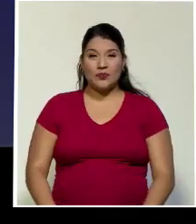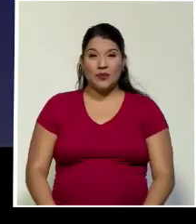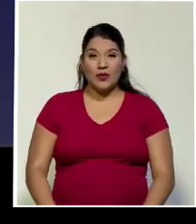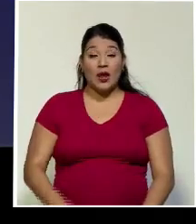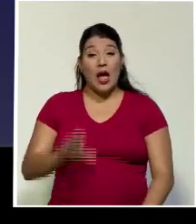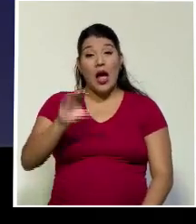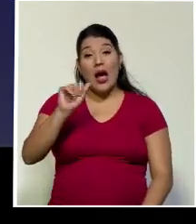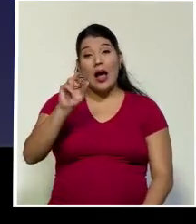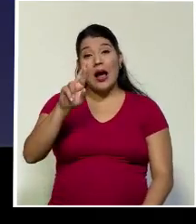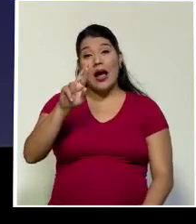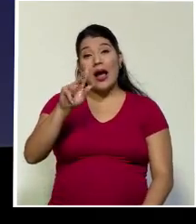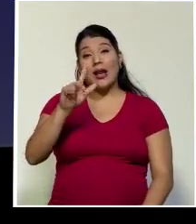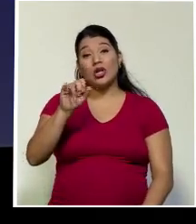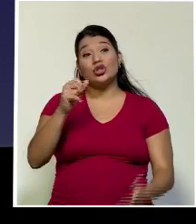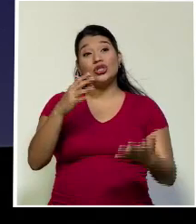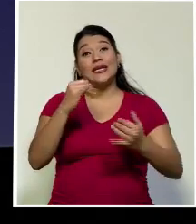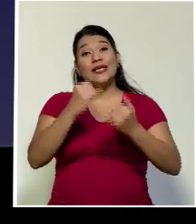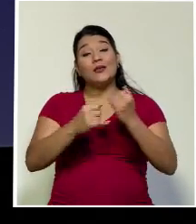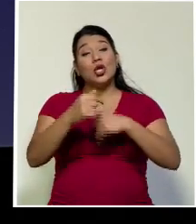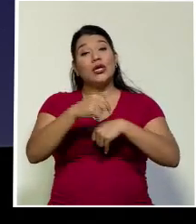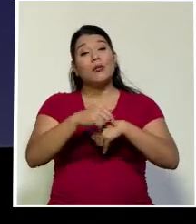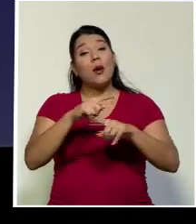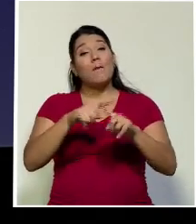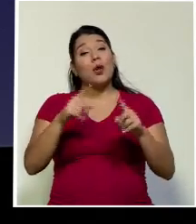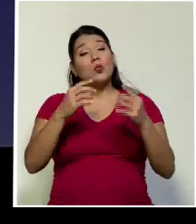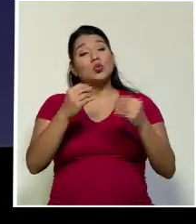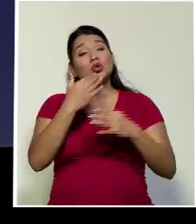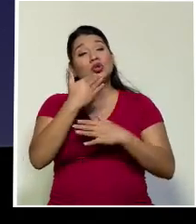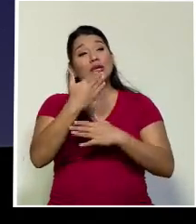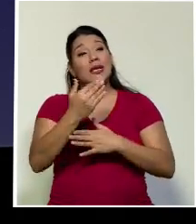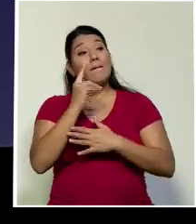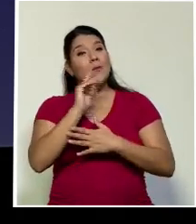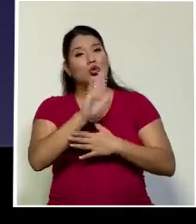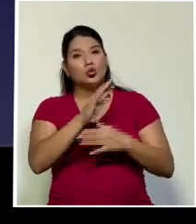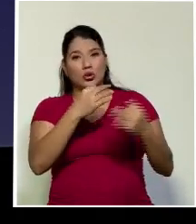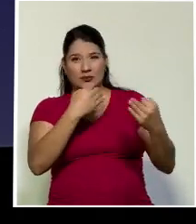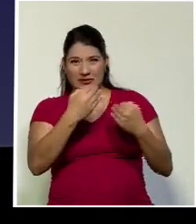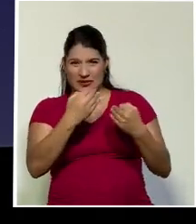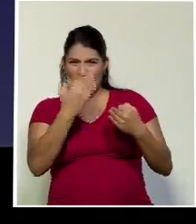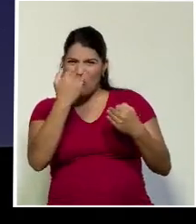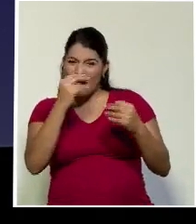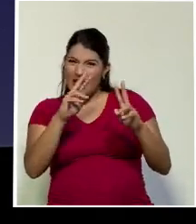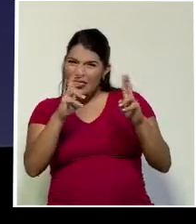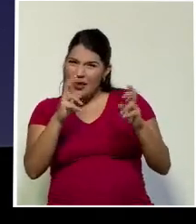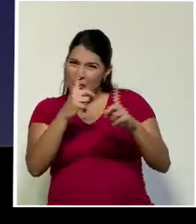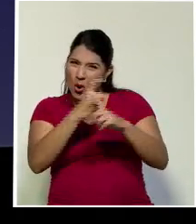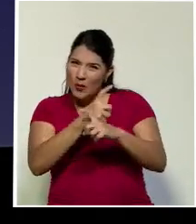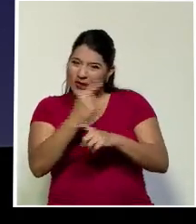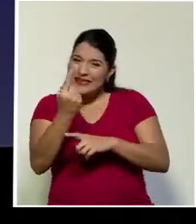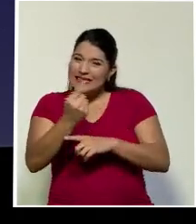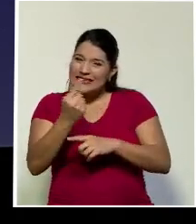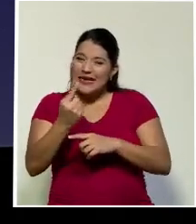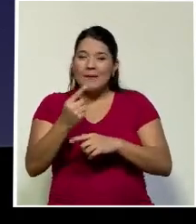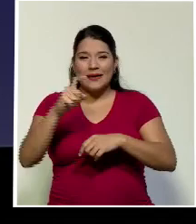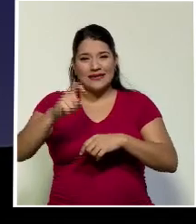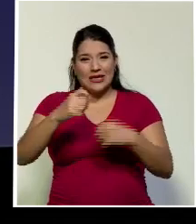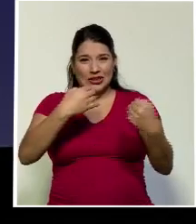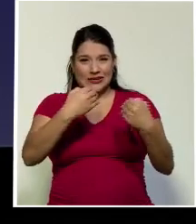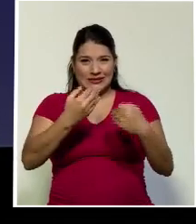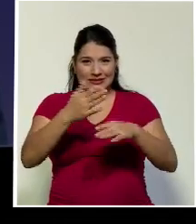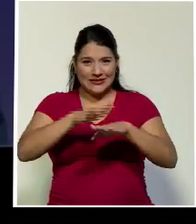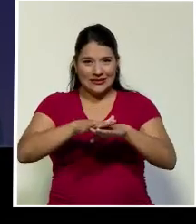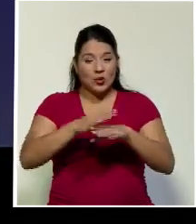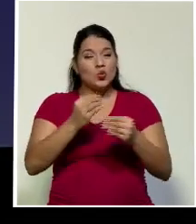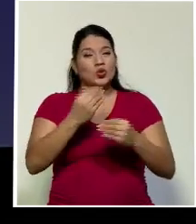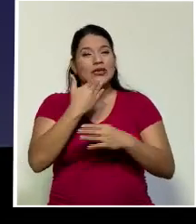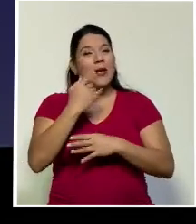Don Carlos, se nos acabó el tiempo pero le agradezco cada palabra porque en temas complejos es necesaria la voz de los expertos. Muchas